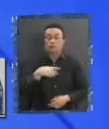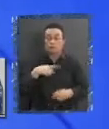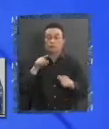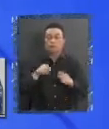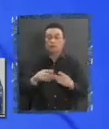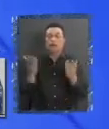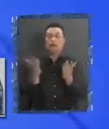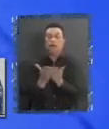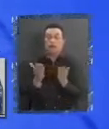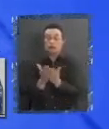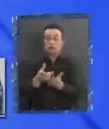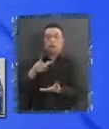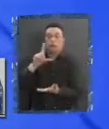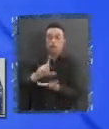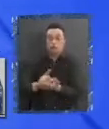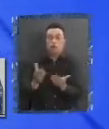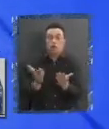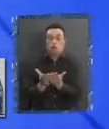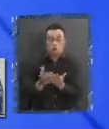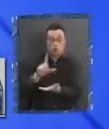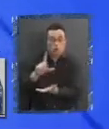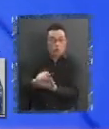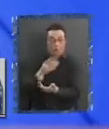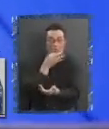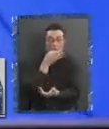No, tenemos